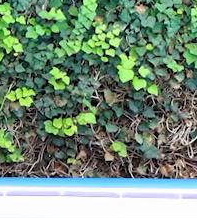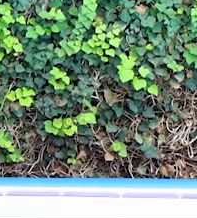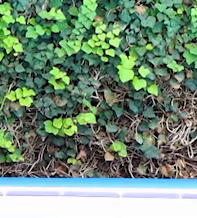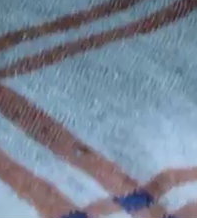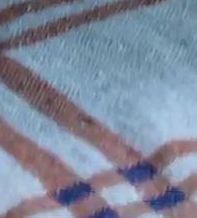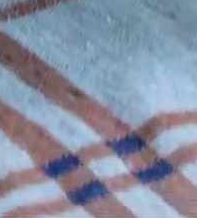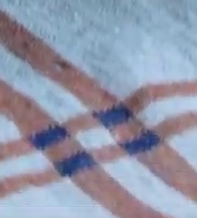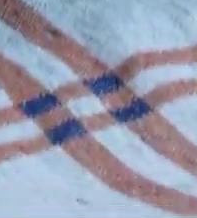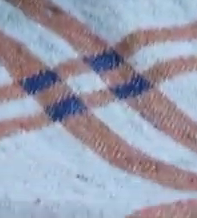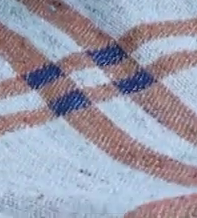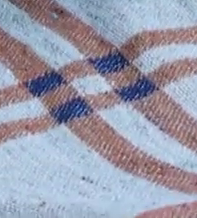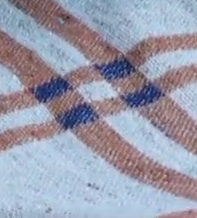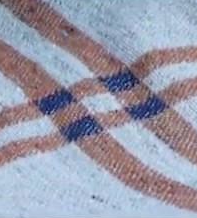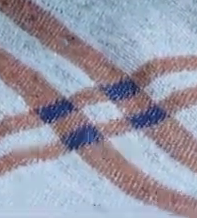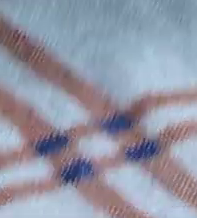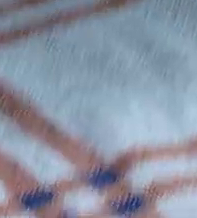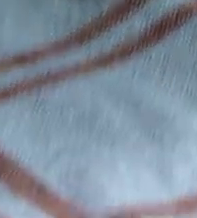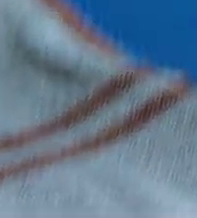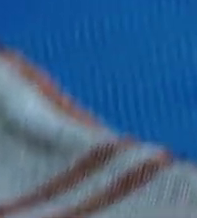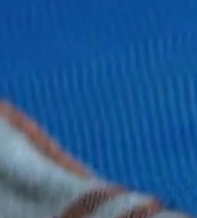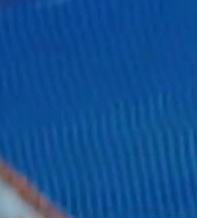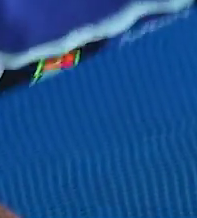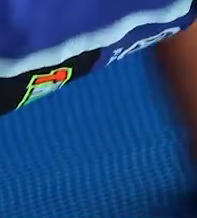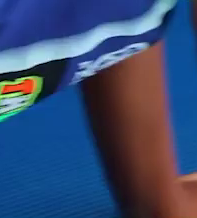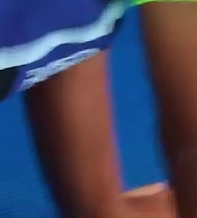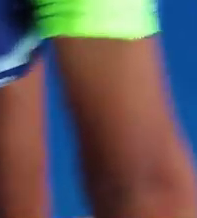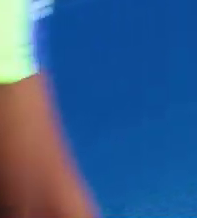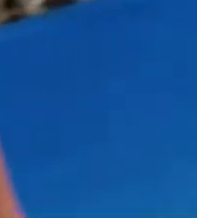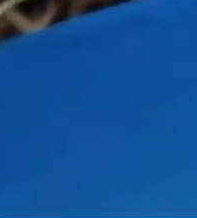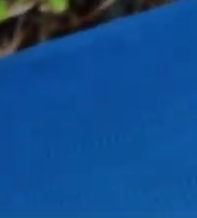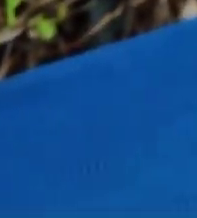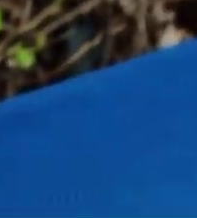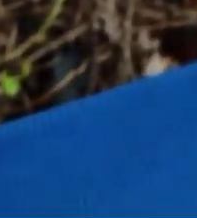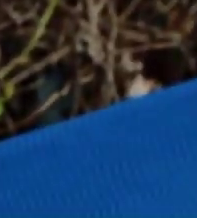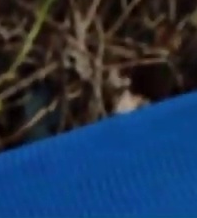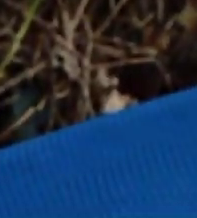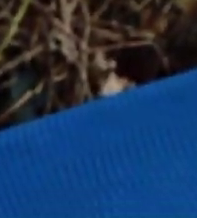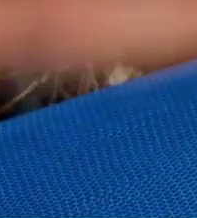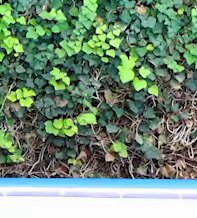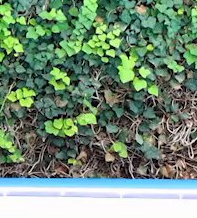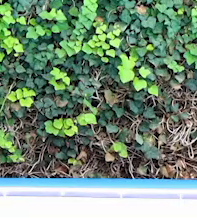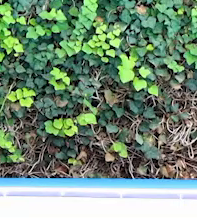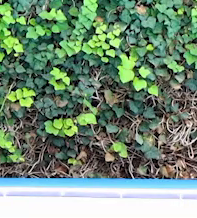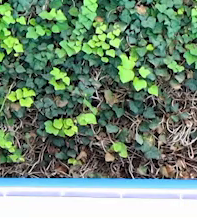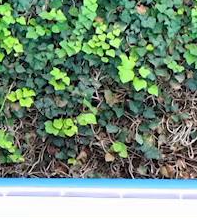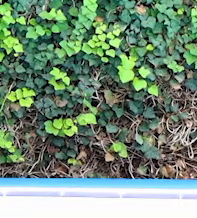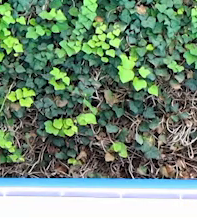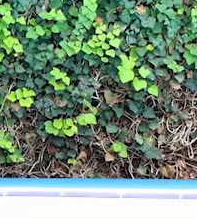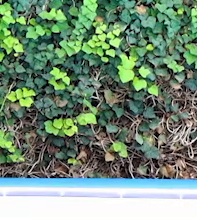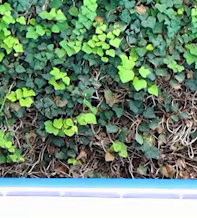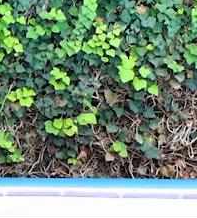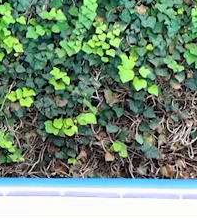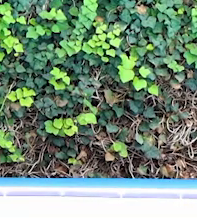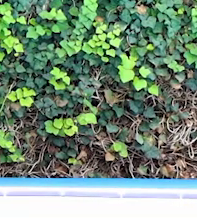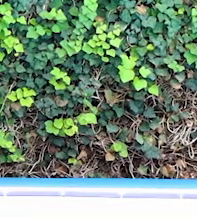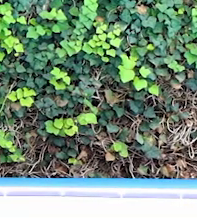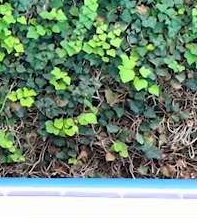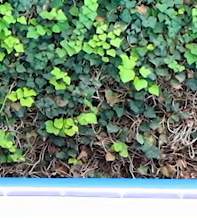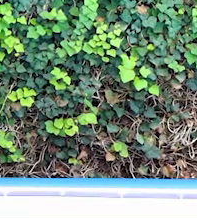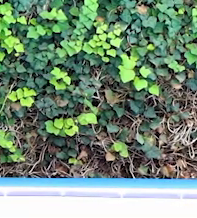Tres más. Al frente. Bien estirados los brazos. Otra. Bien.